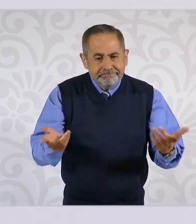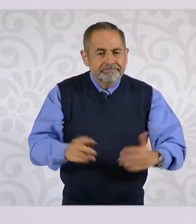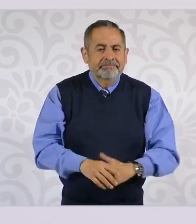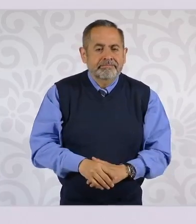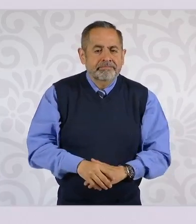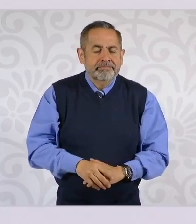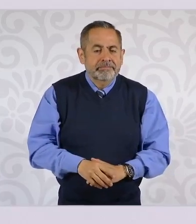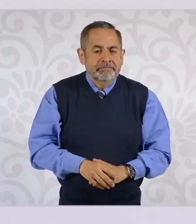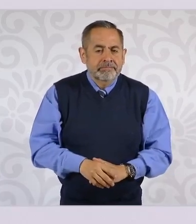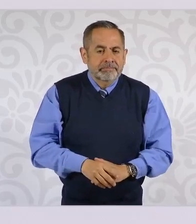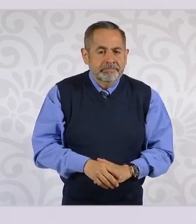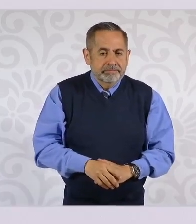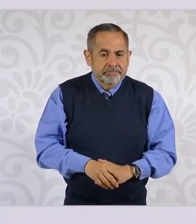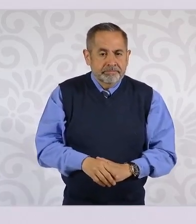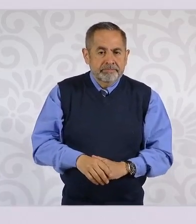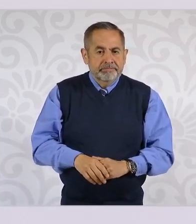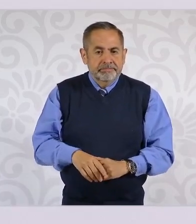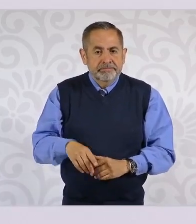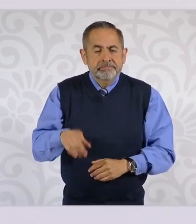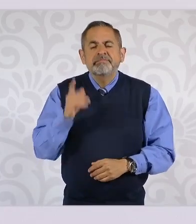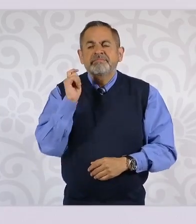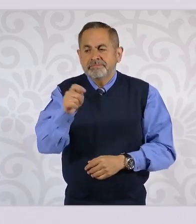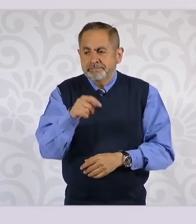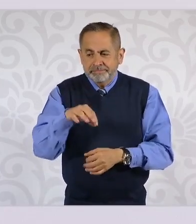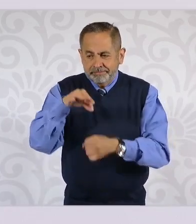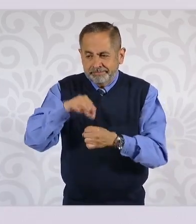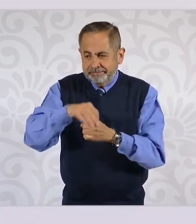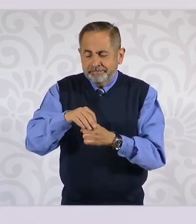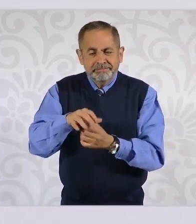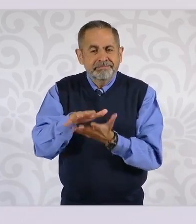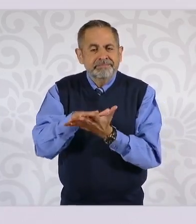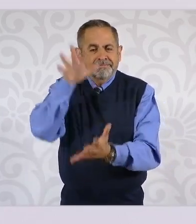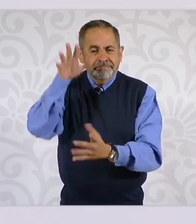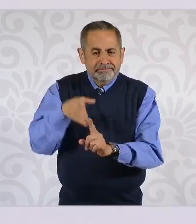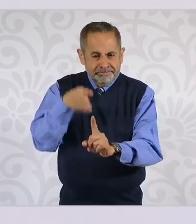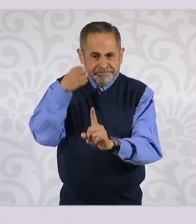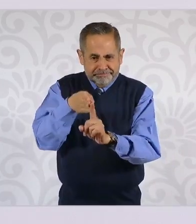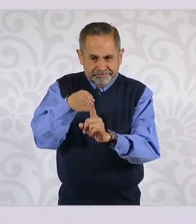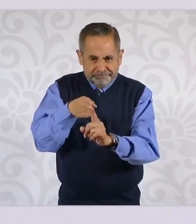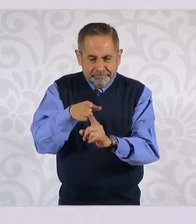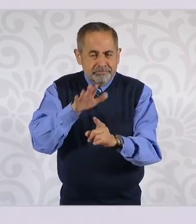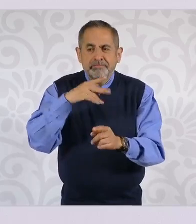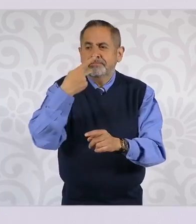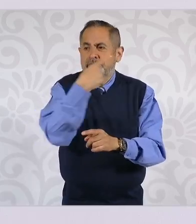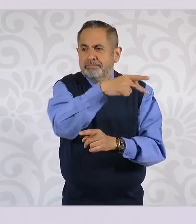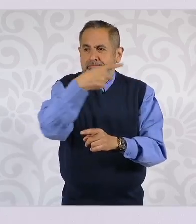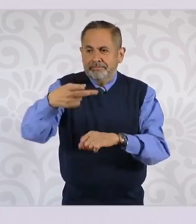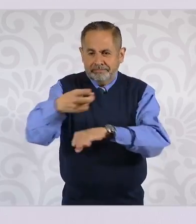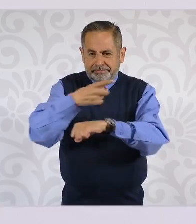Entonces, se eligen los de mayoría. ¿Qué quiere decir el de mayoría? El que gana en su distrito.